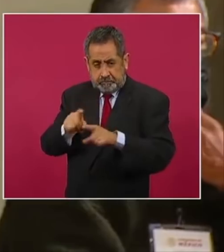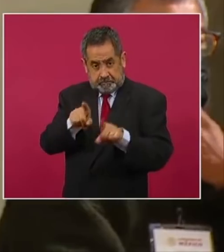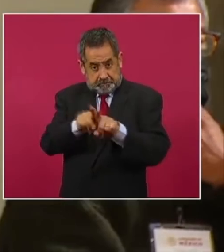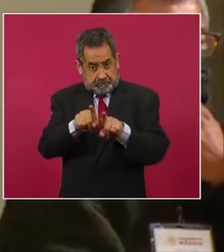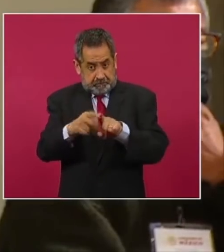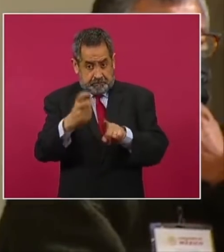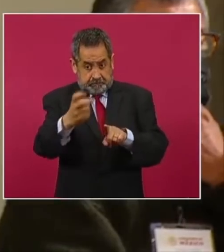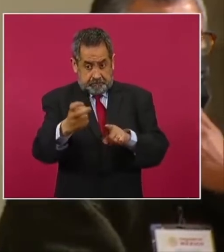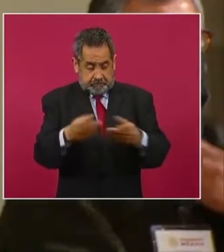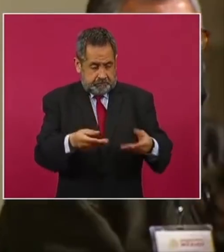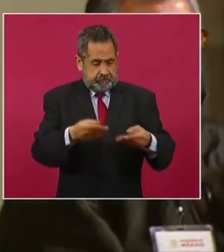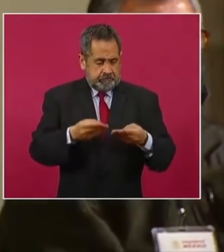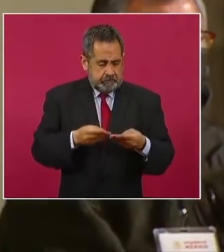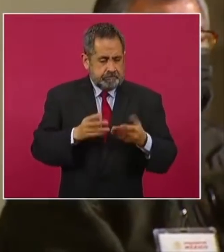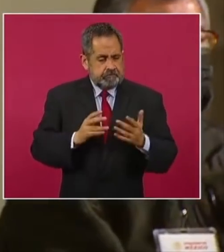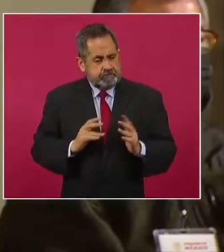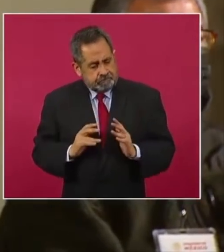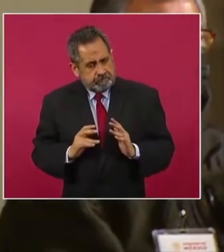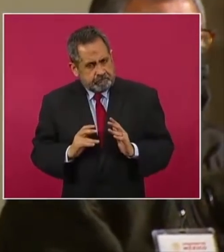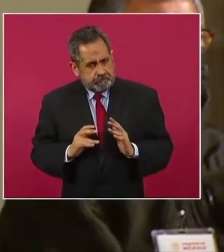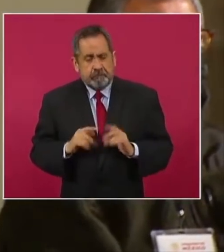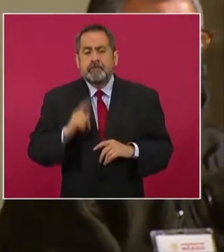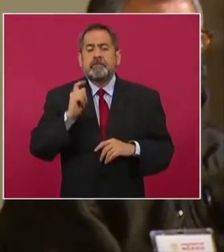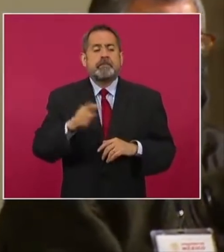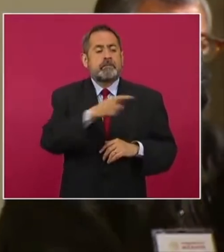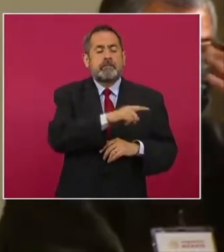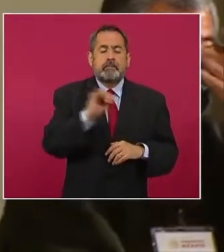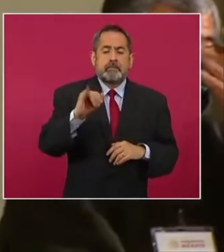¿Qué es